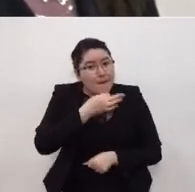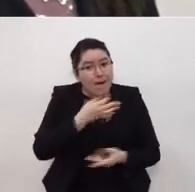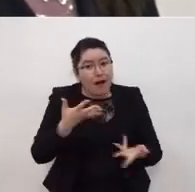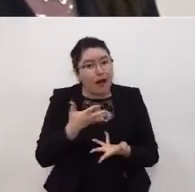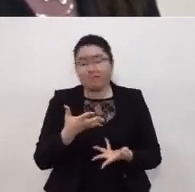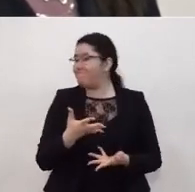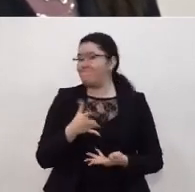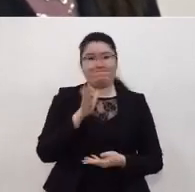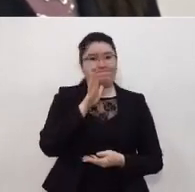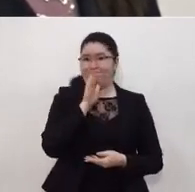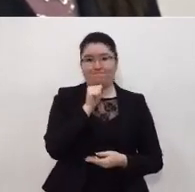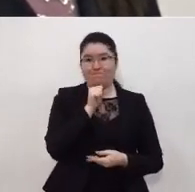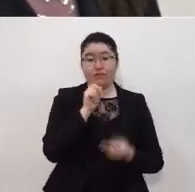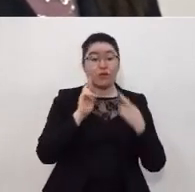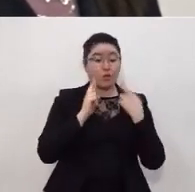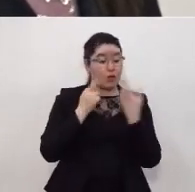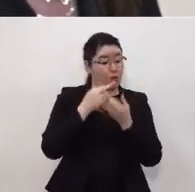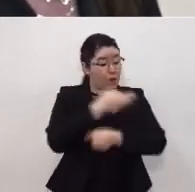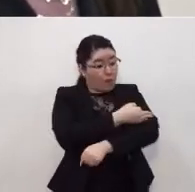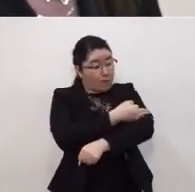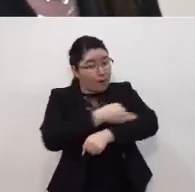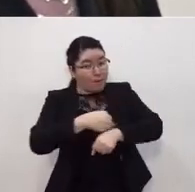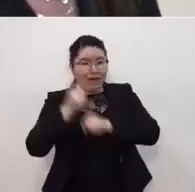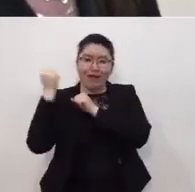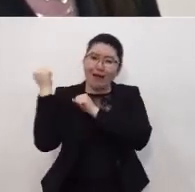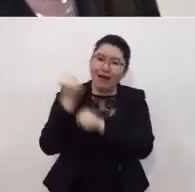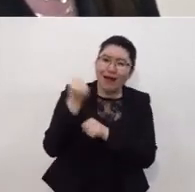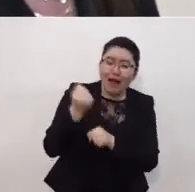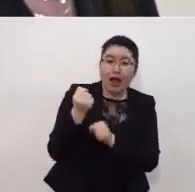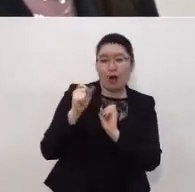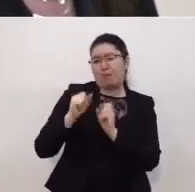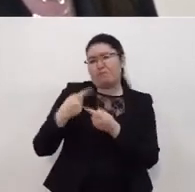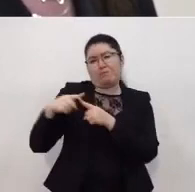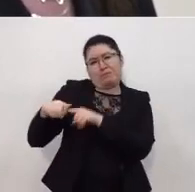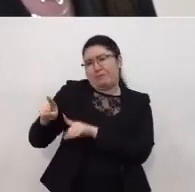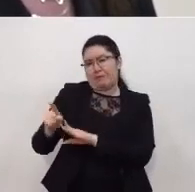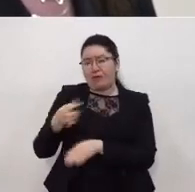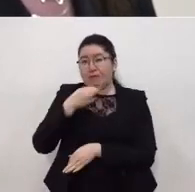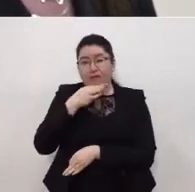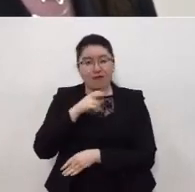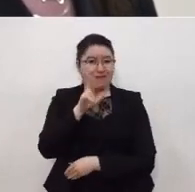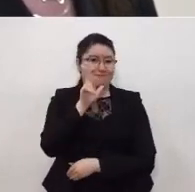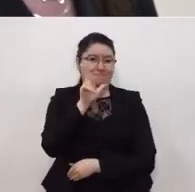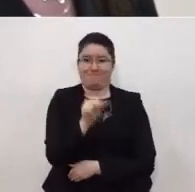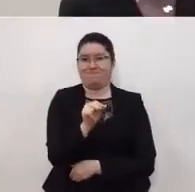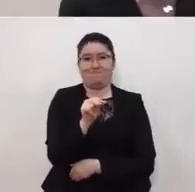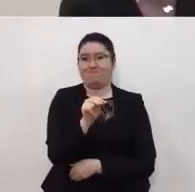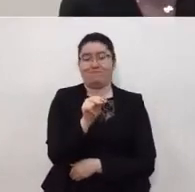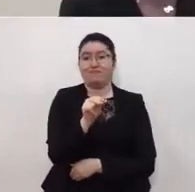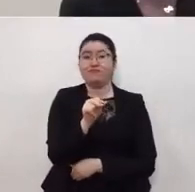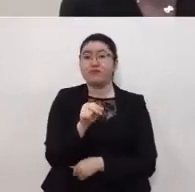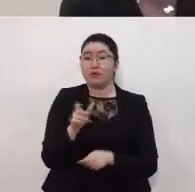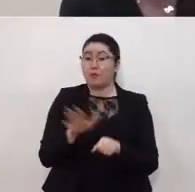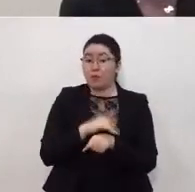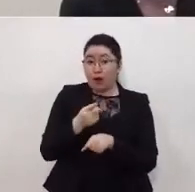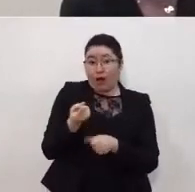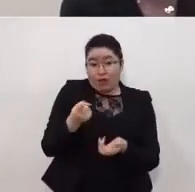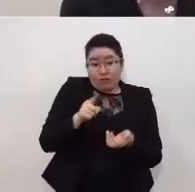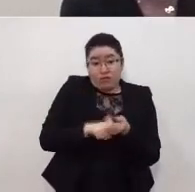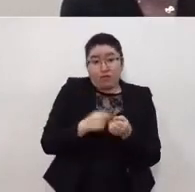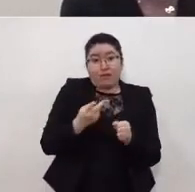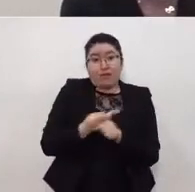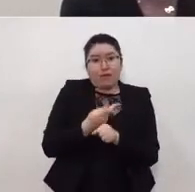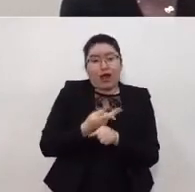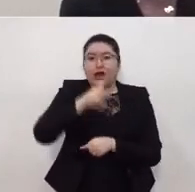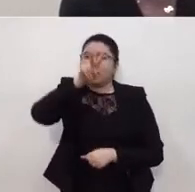fiestas reuniones familiares posadas y cualquier otro congregación que implica